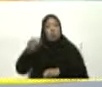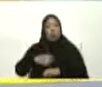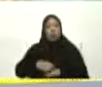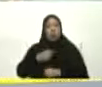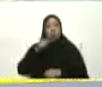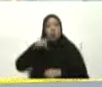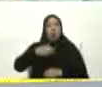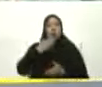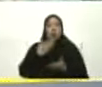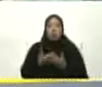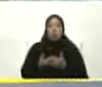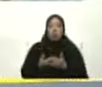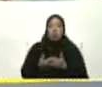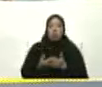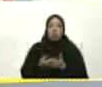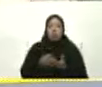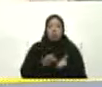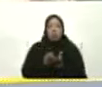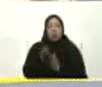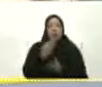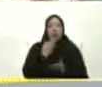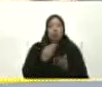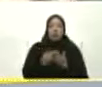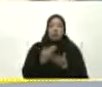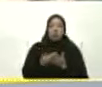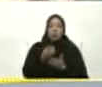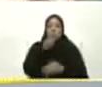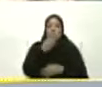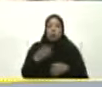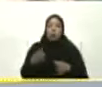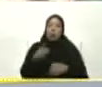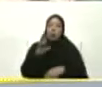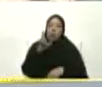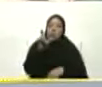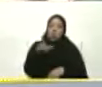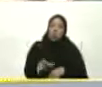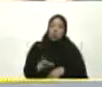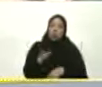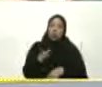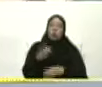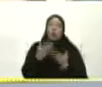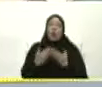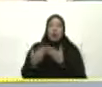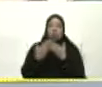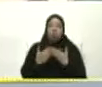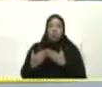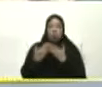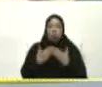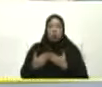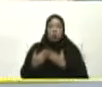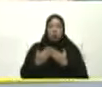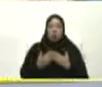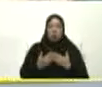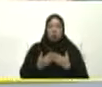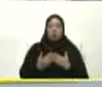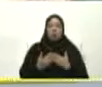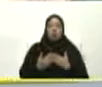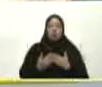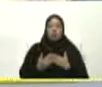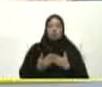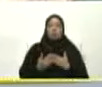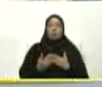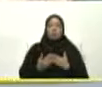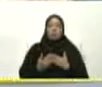agradecer Sinceramente Lo que están haciendo Por esta casa De estudio Yo quiero ratificarles El